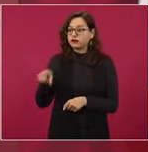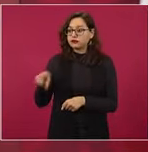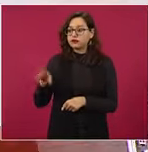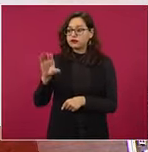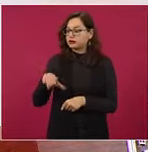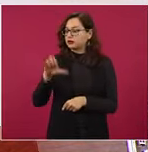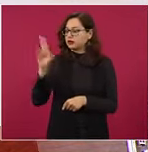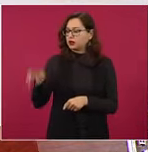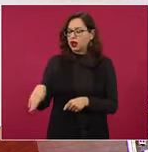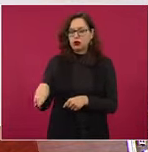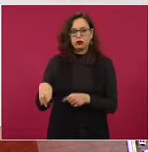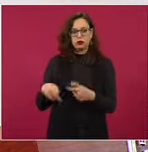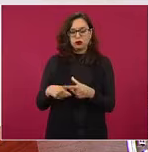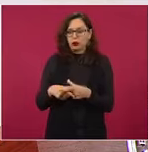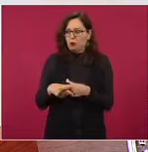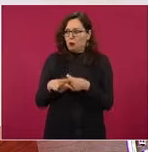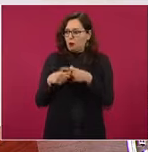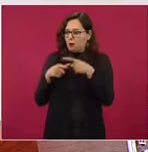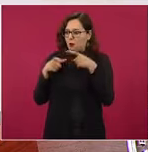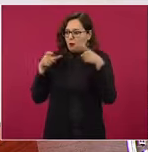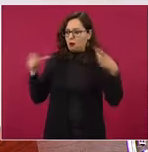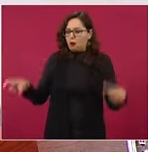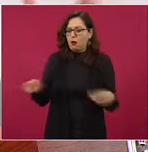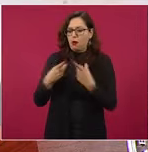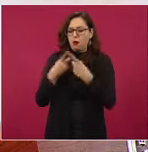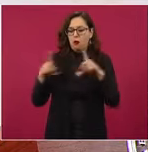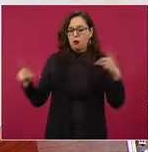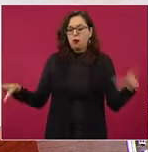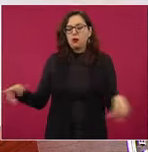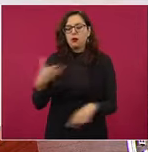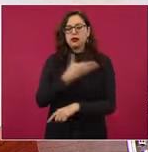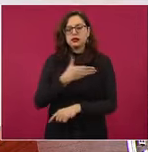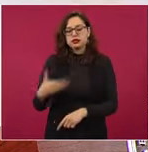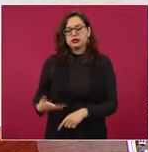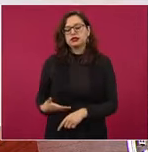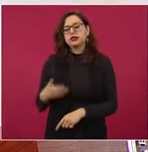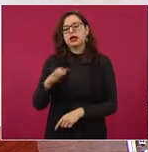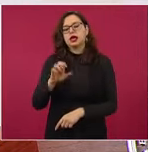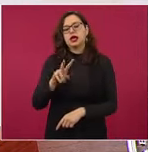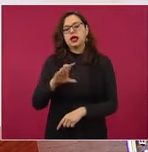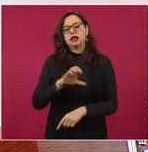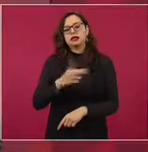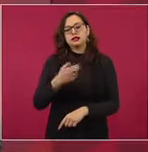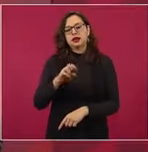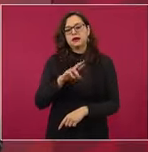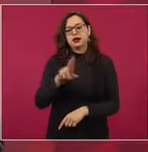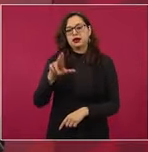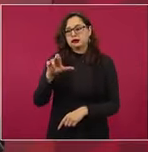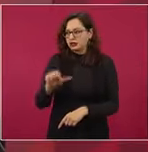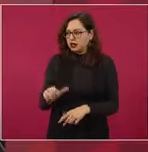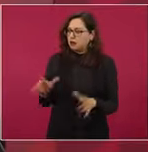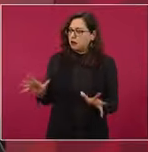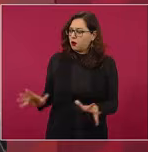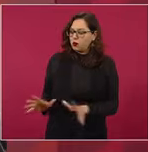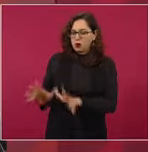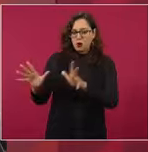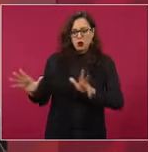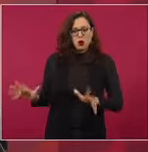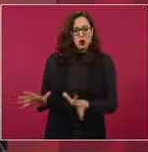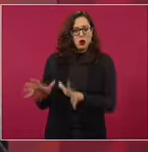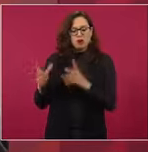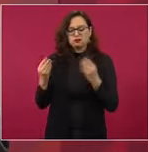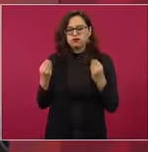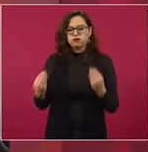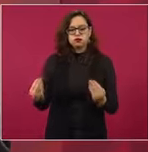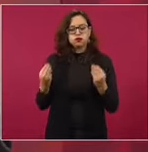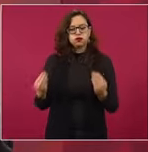Cancún y con Echeverría se impulsó mucho, pero era difícil en ese entonces.